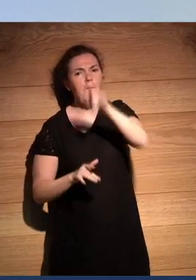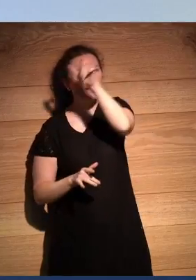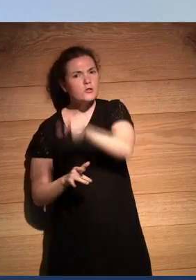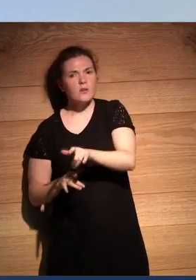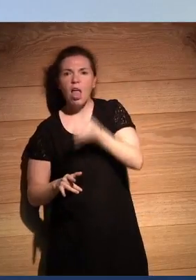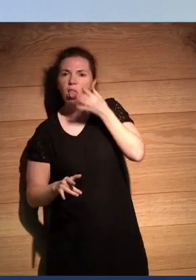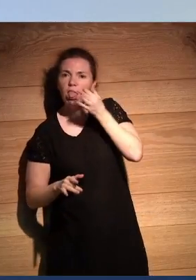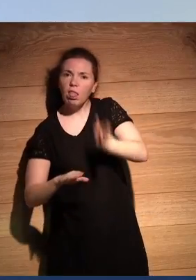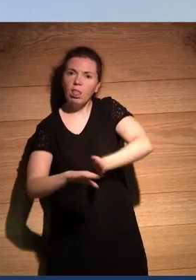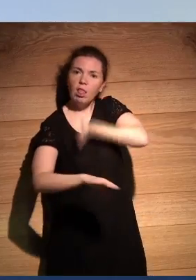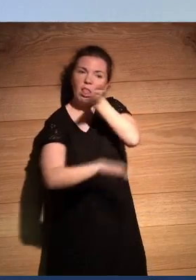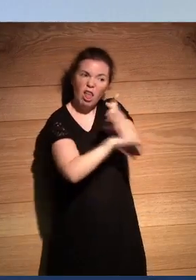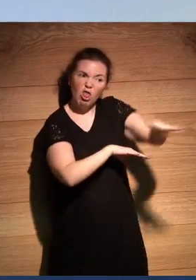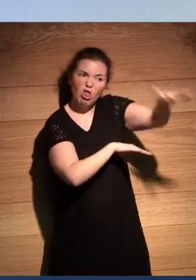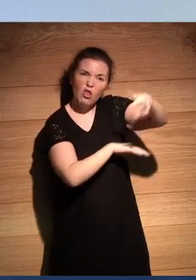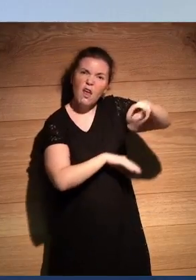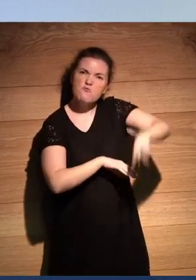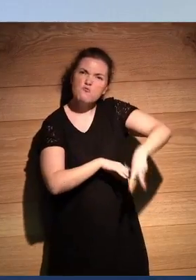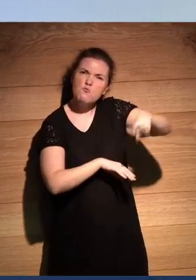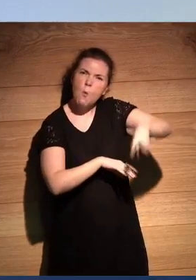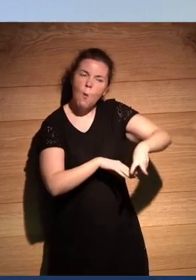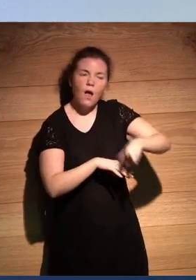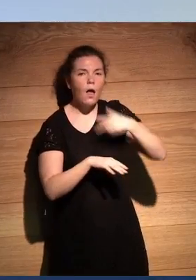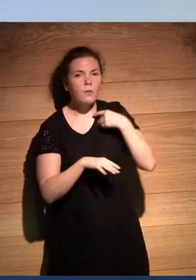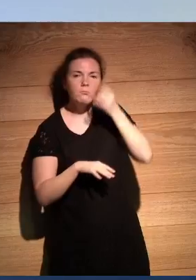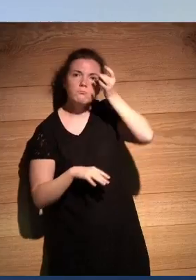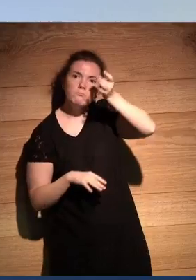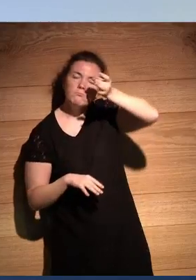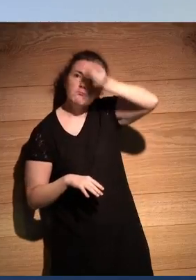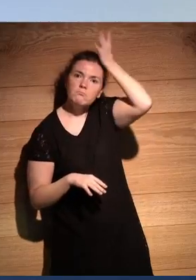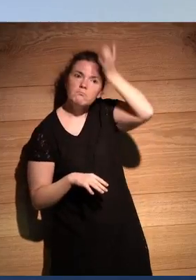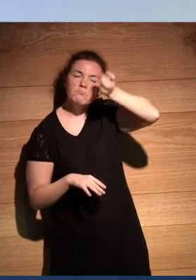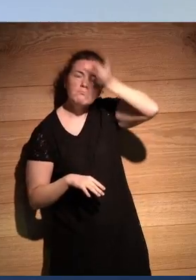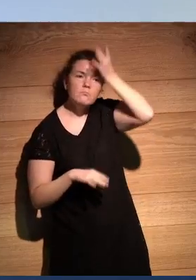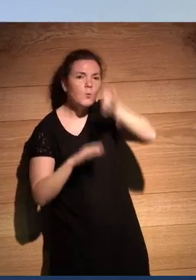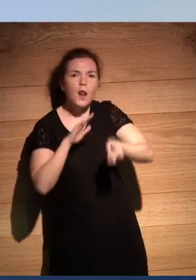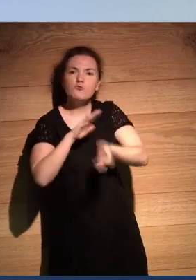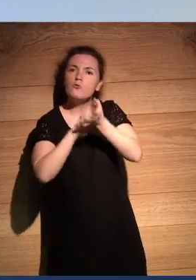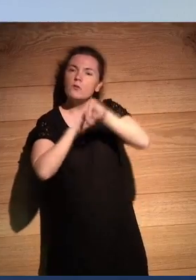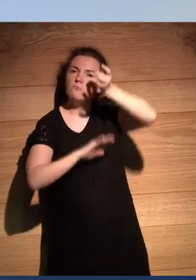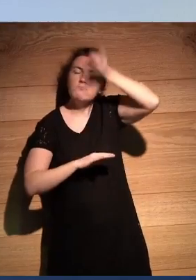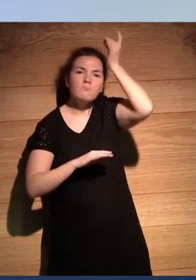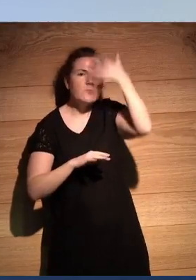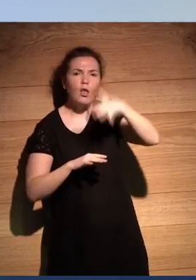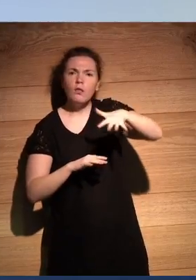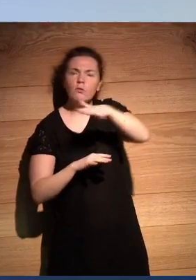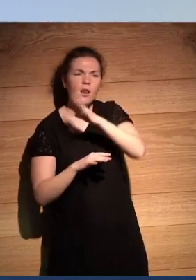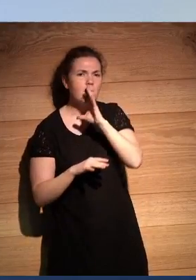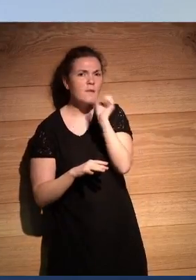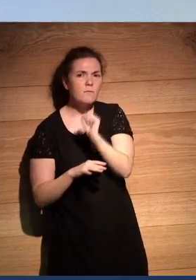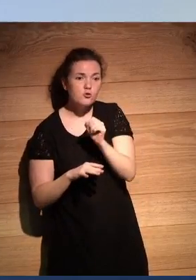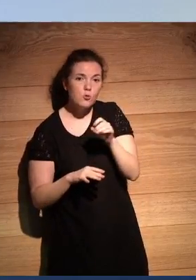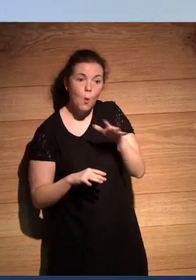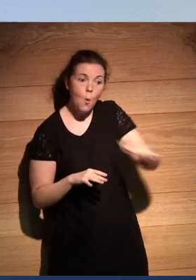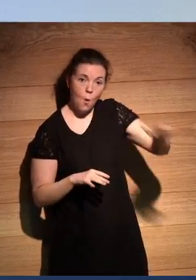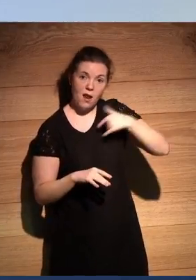nunca estuvo en ese territorio consigue crear una atmósfera realmente extraordinaria de un lugar al que